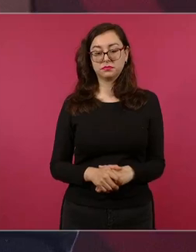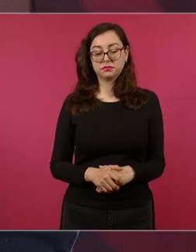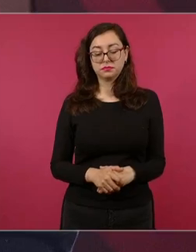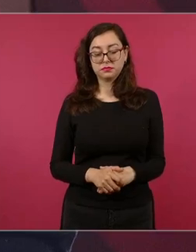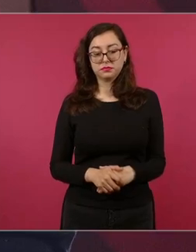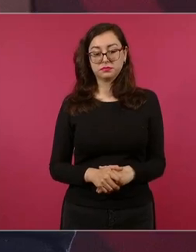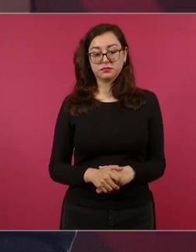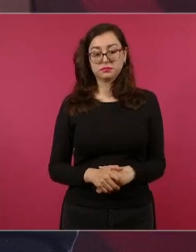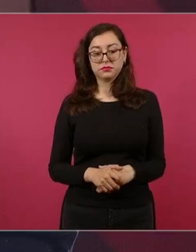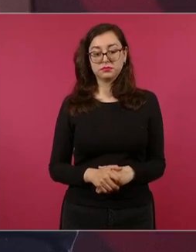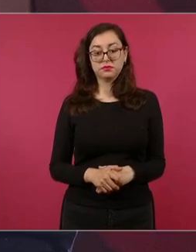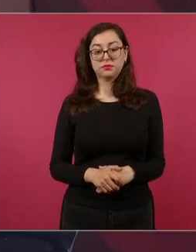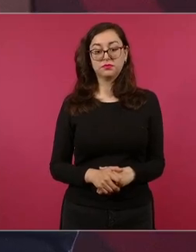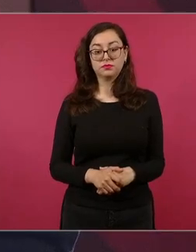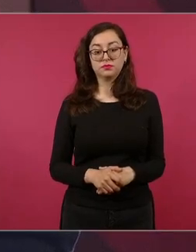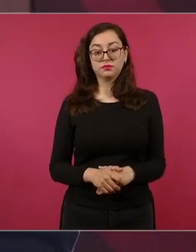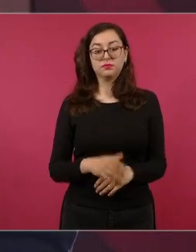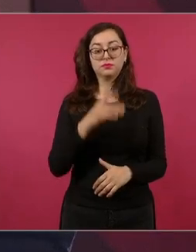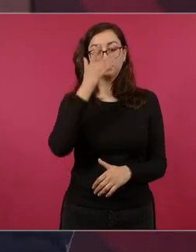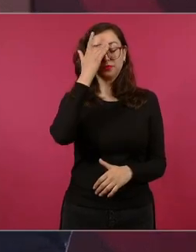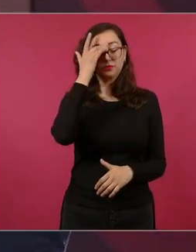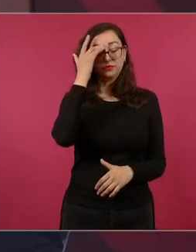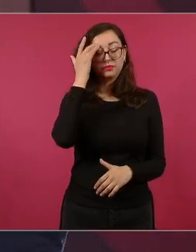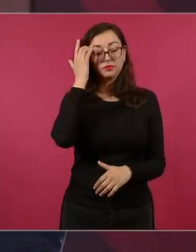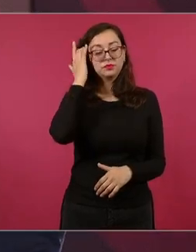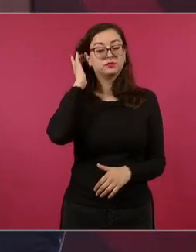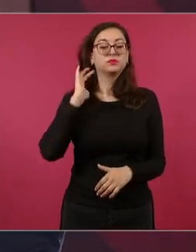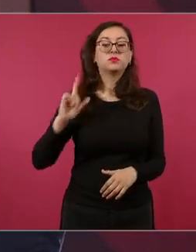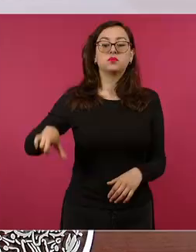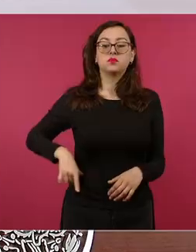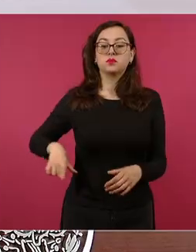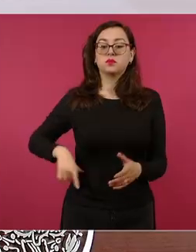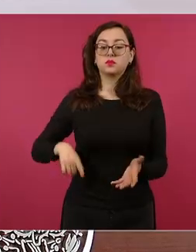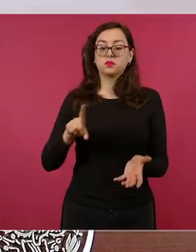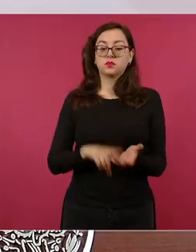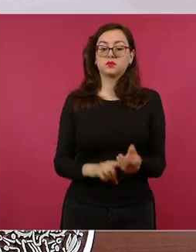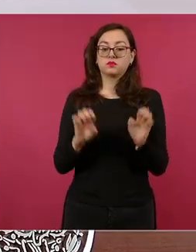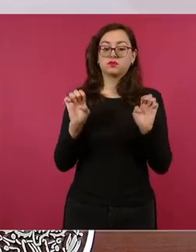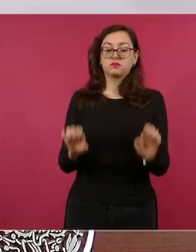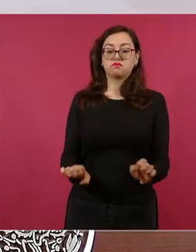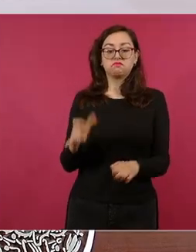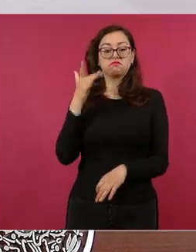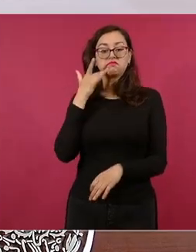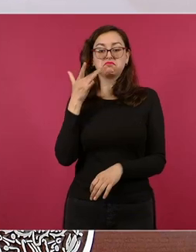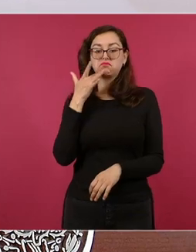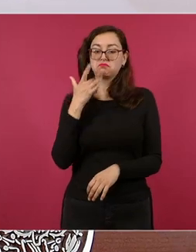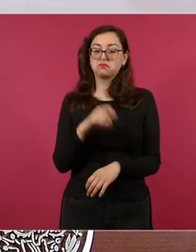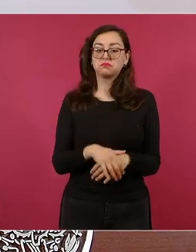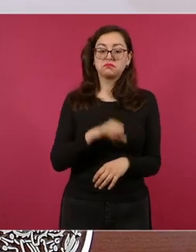no hubo lujos en el gobierno y ahorramos